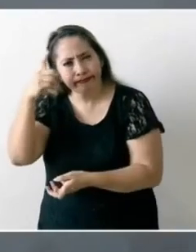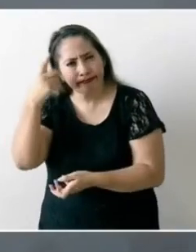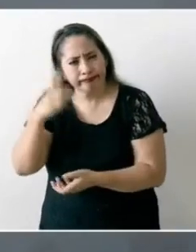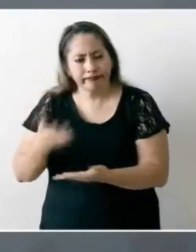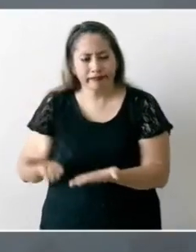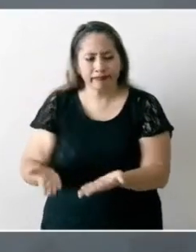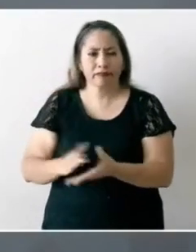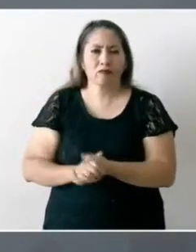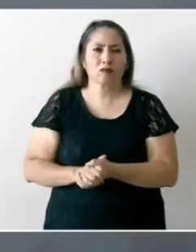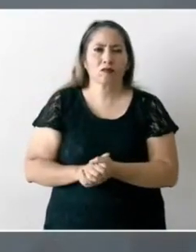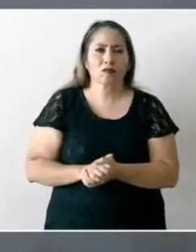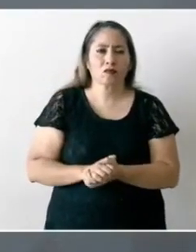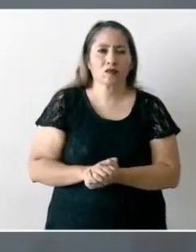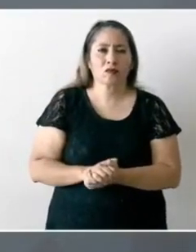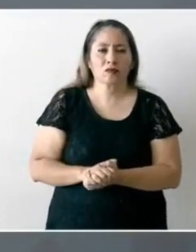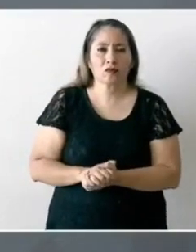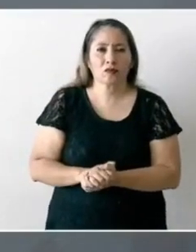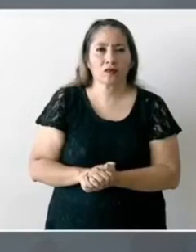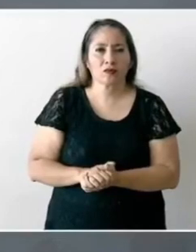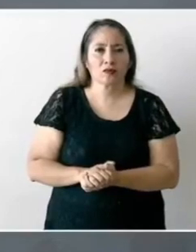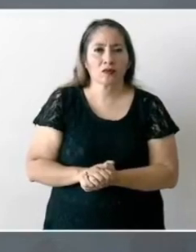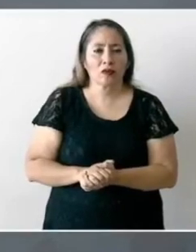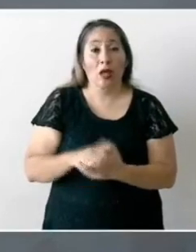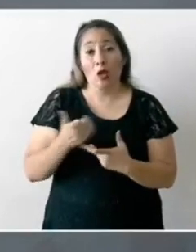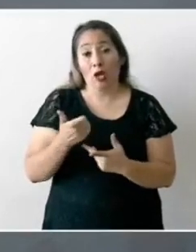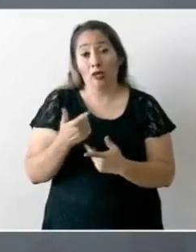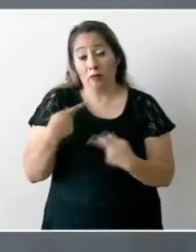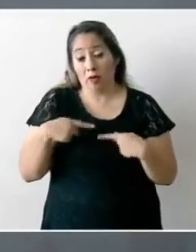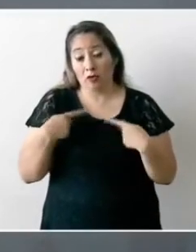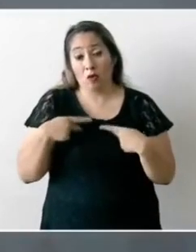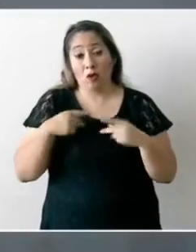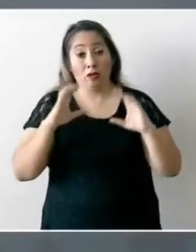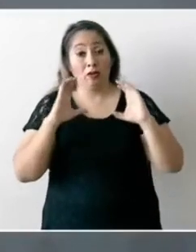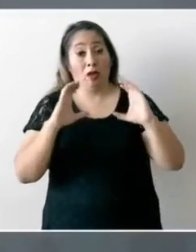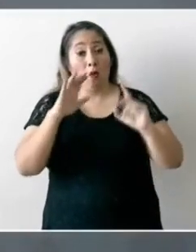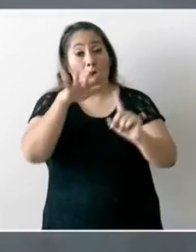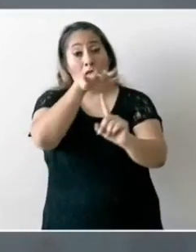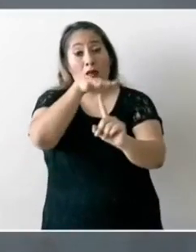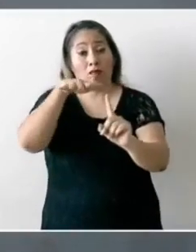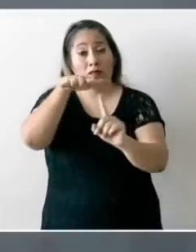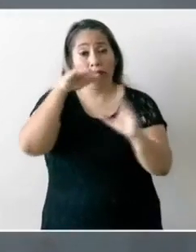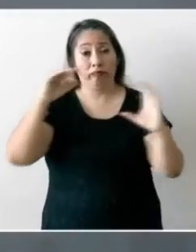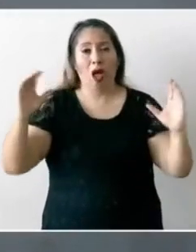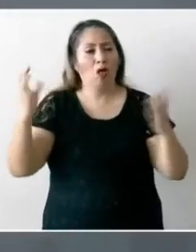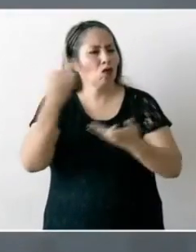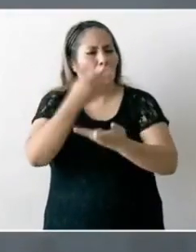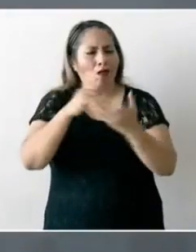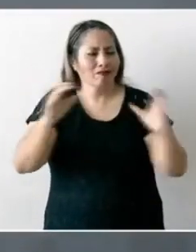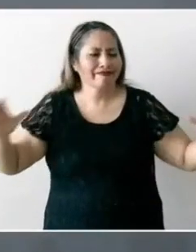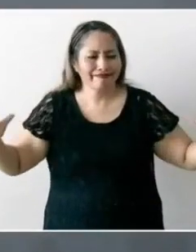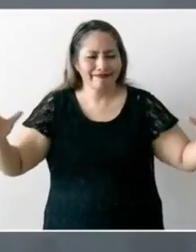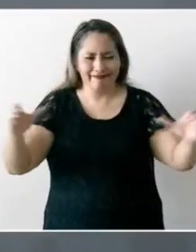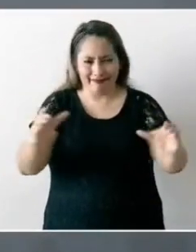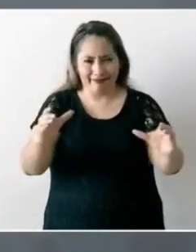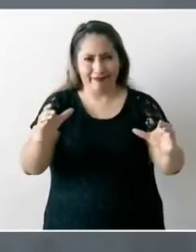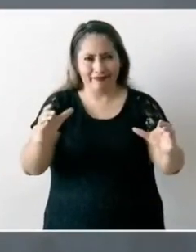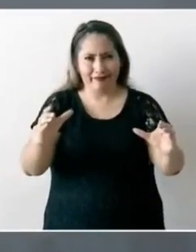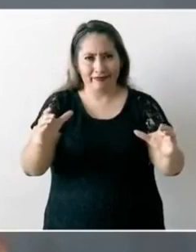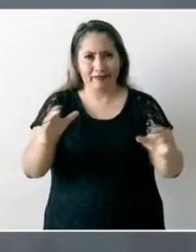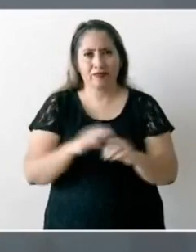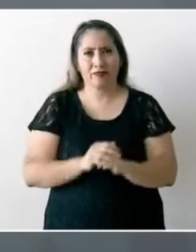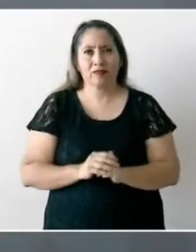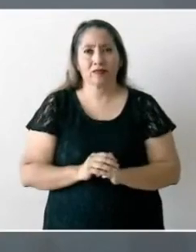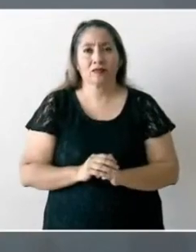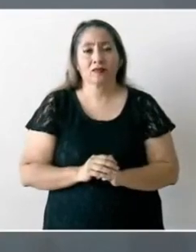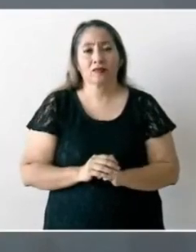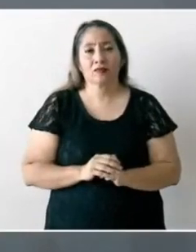los mismos ambientalistas todos que se lleve